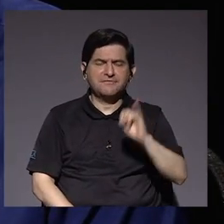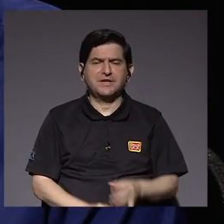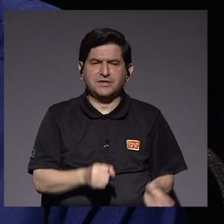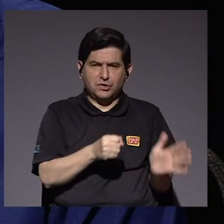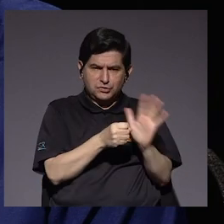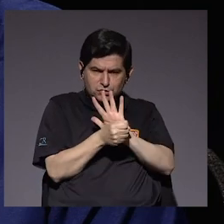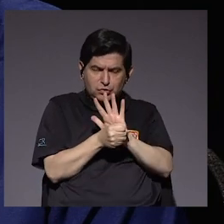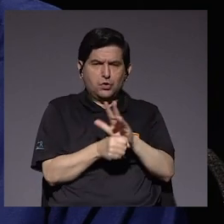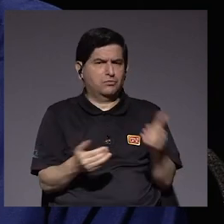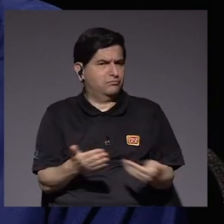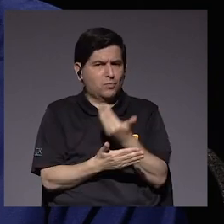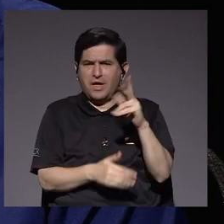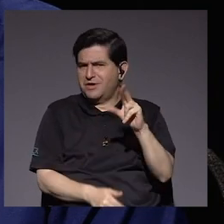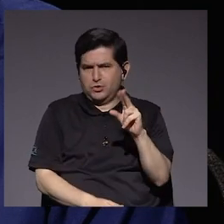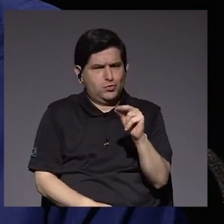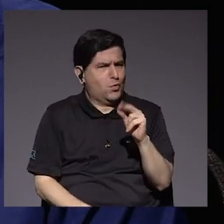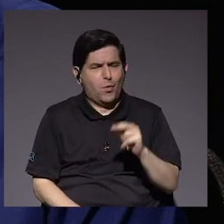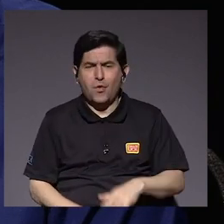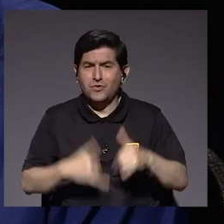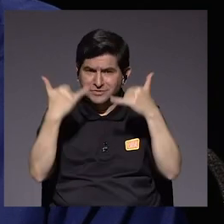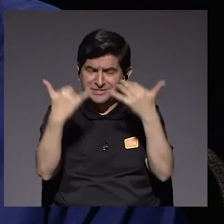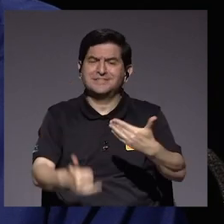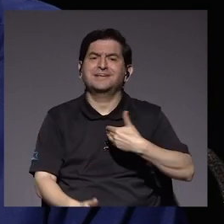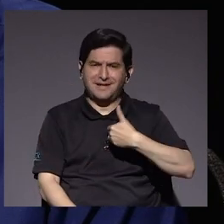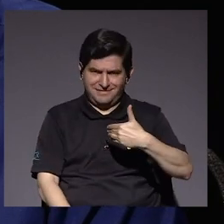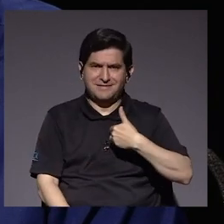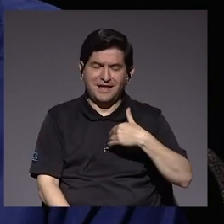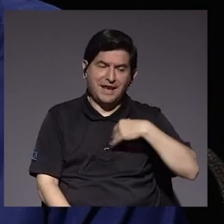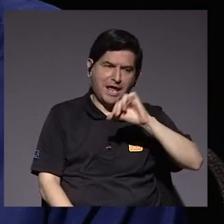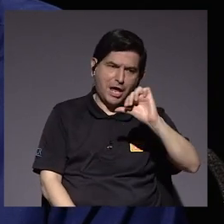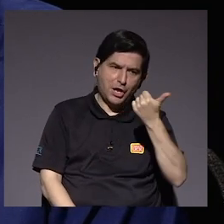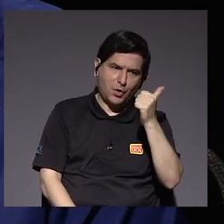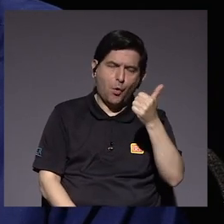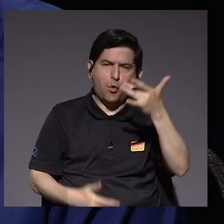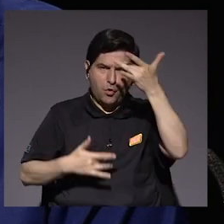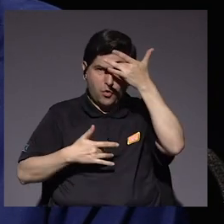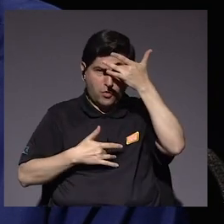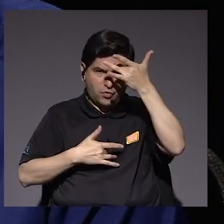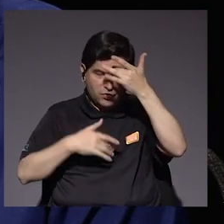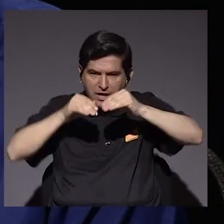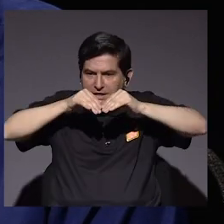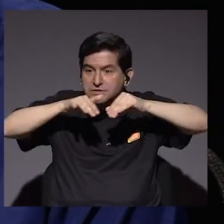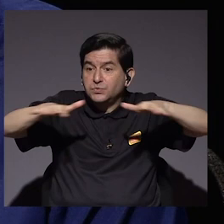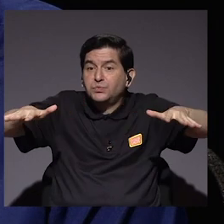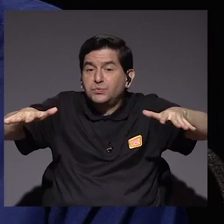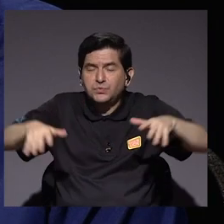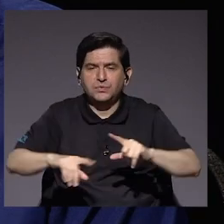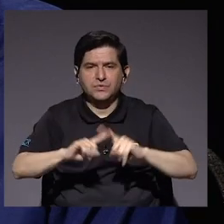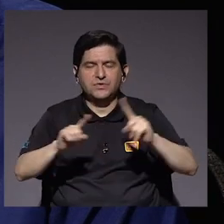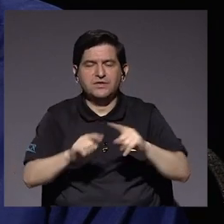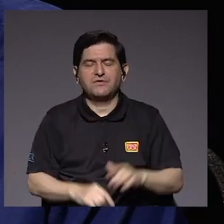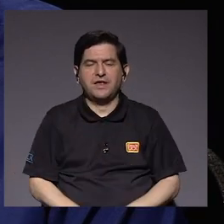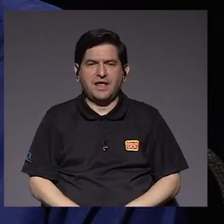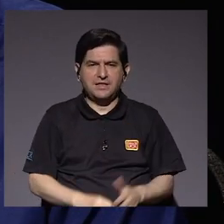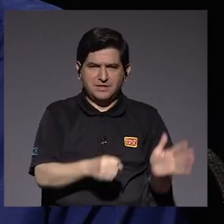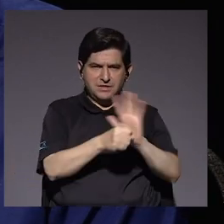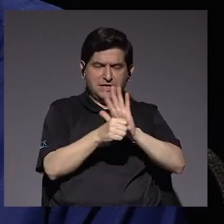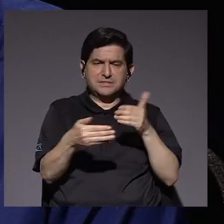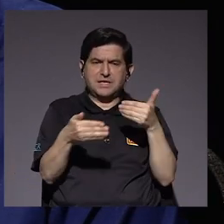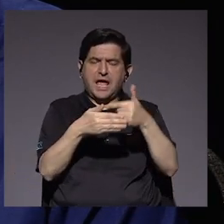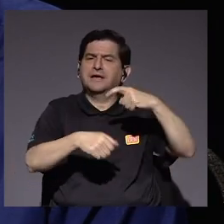coronavirus no son nuevas. Ya hemos tenido otras epidemias causadas por otros coronavirus